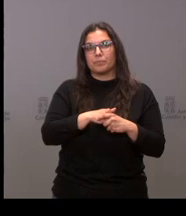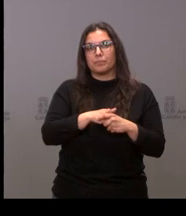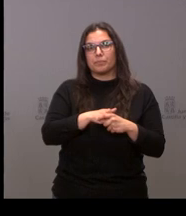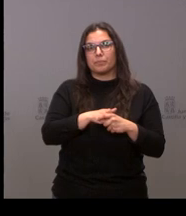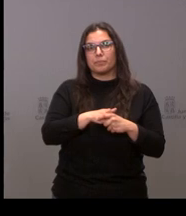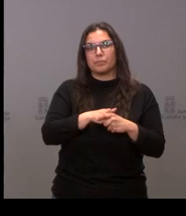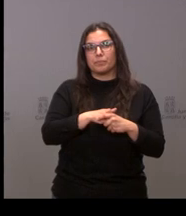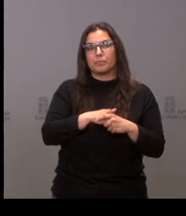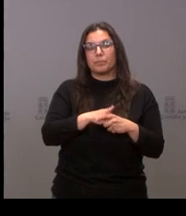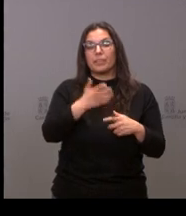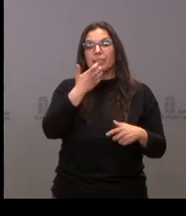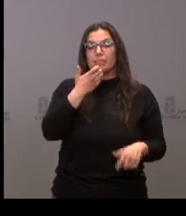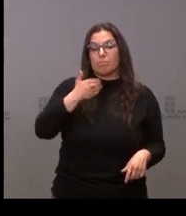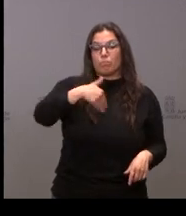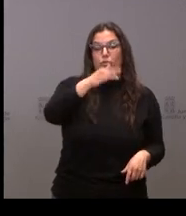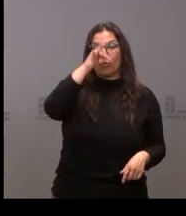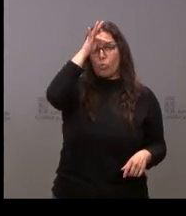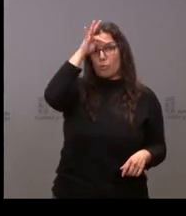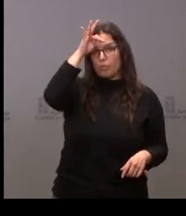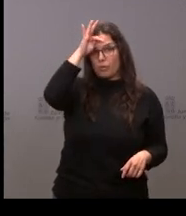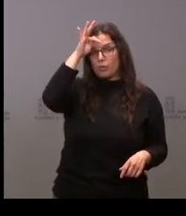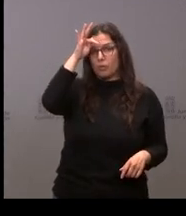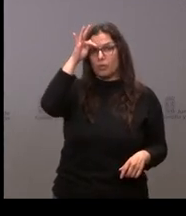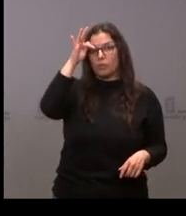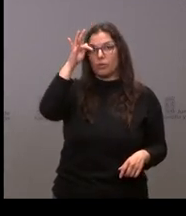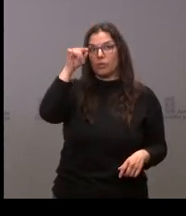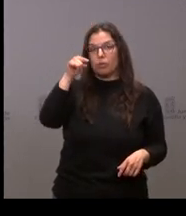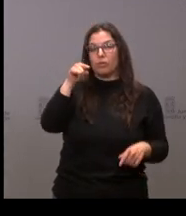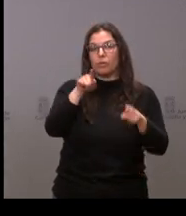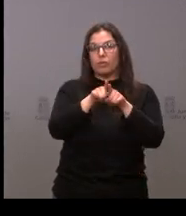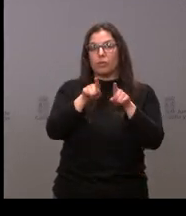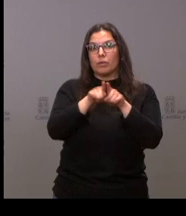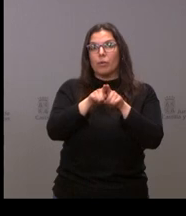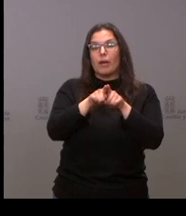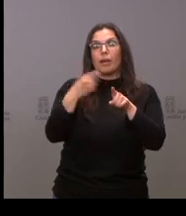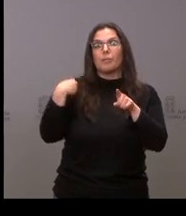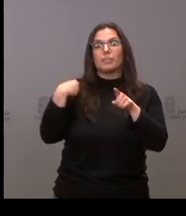sentirá decepcionado si el próximo domingo gana Macron las elecciones en Francia?